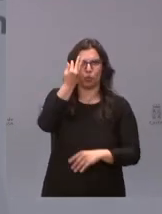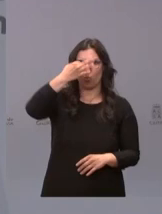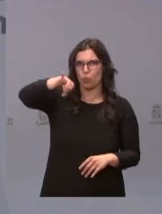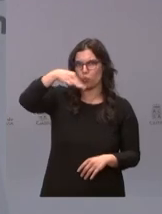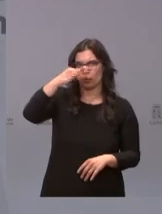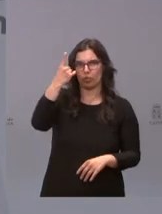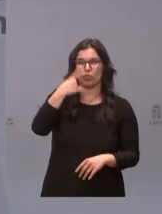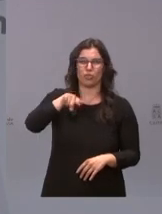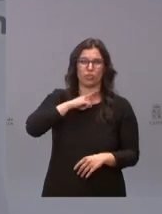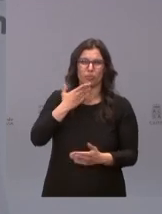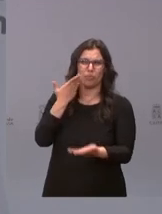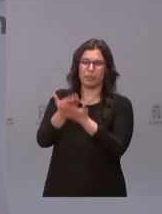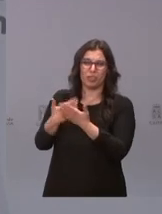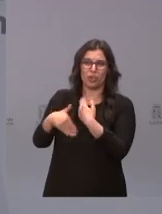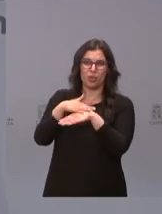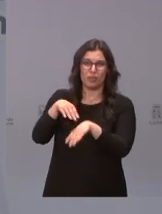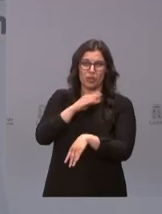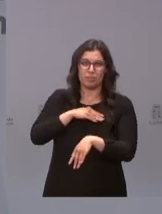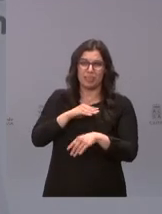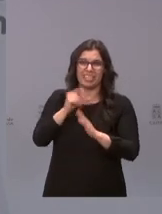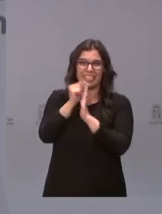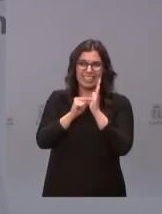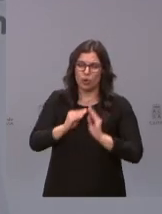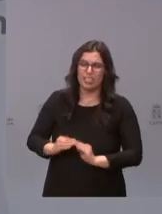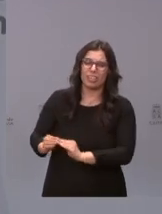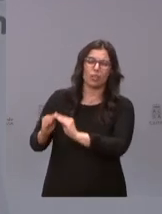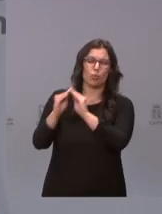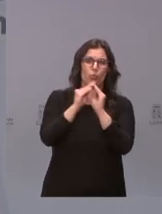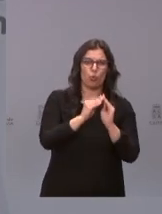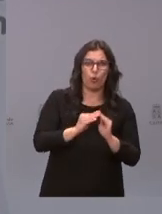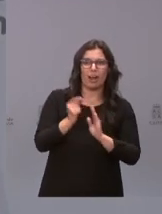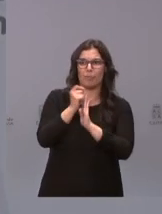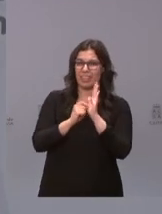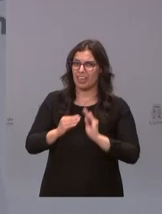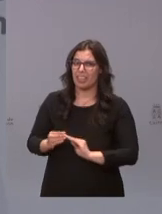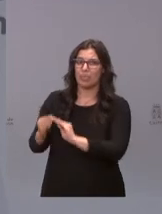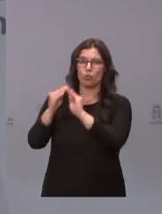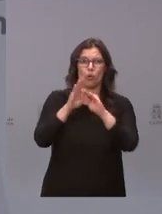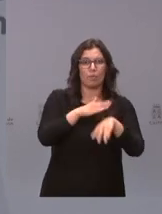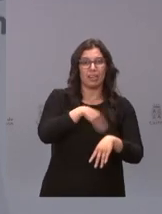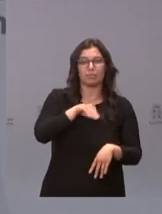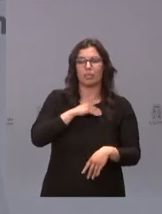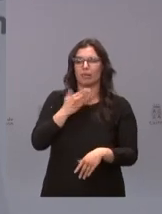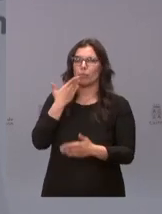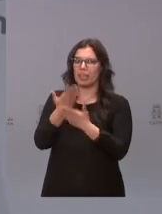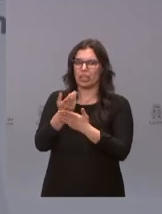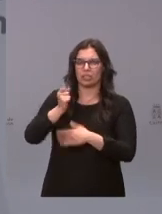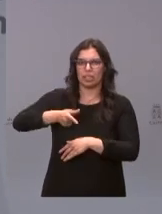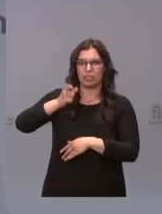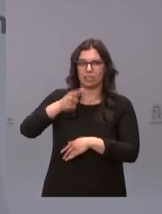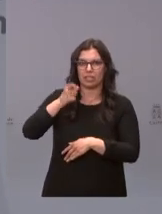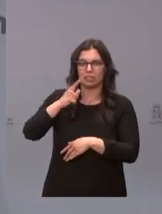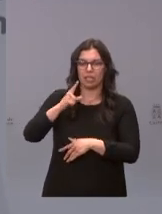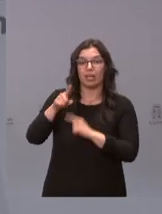al gobierno de España criterios únicos medidas únicas para toda España que cada comunidad autónoma luego